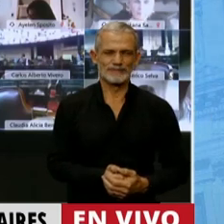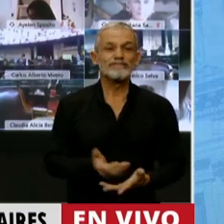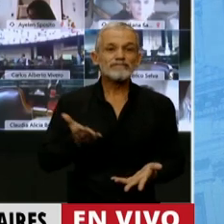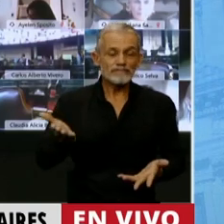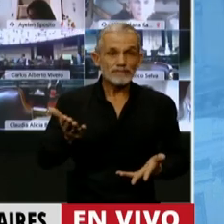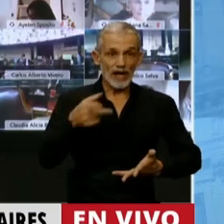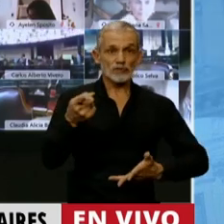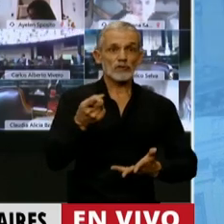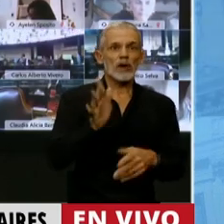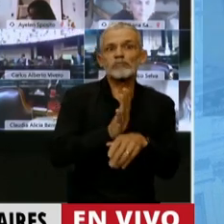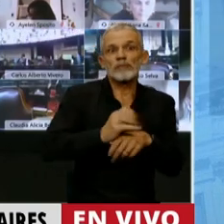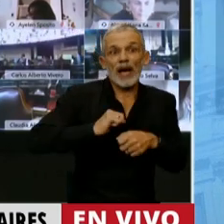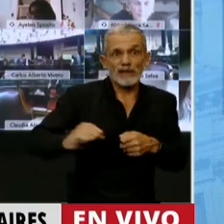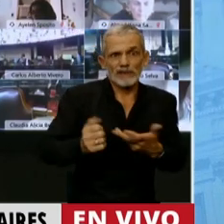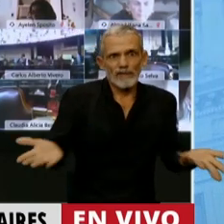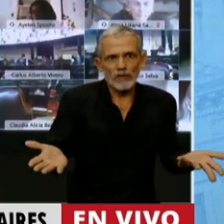Entonces, son unos estafadores.